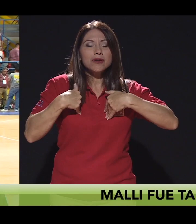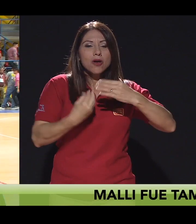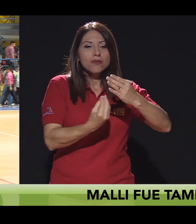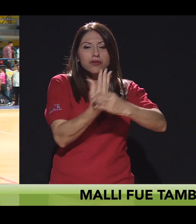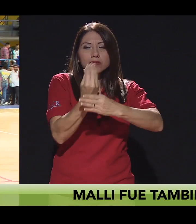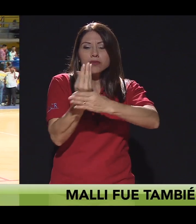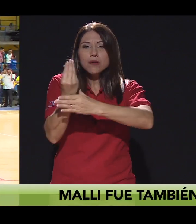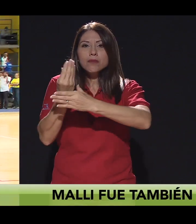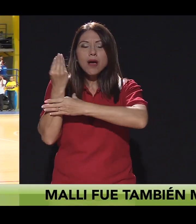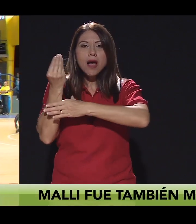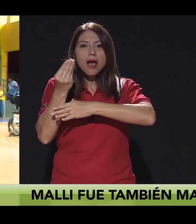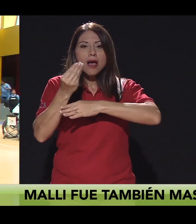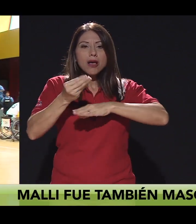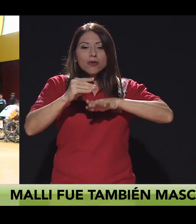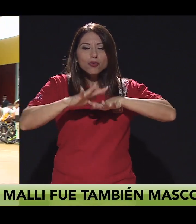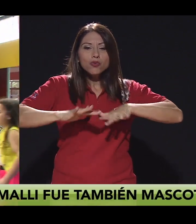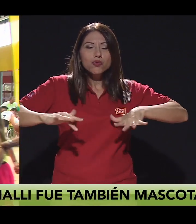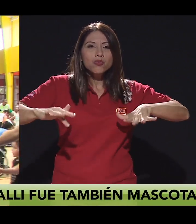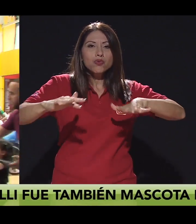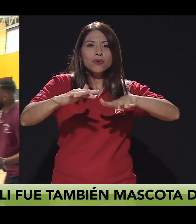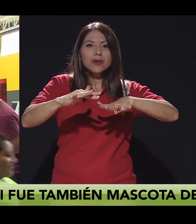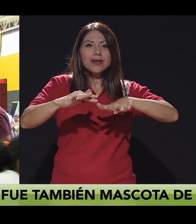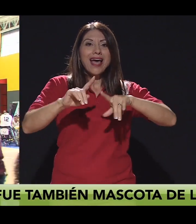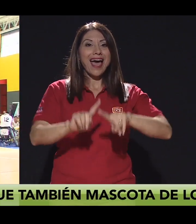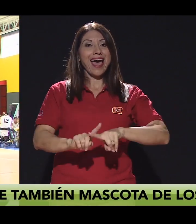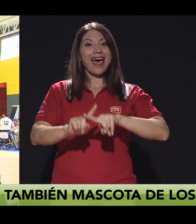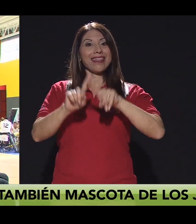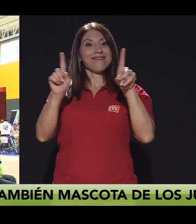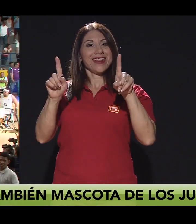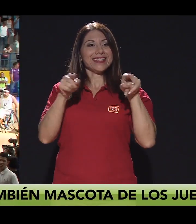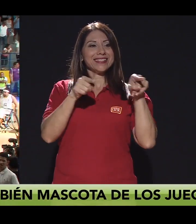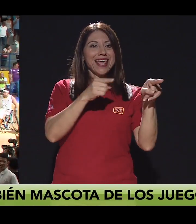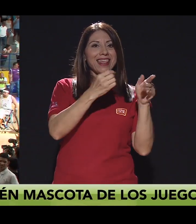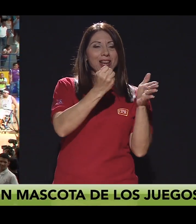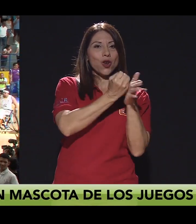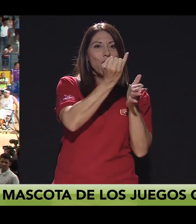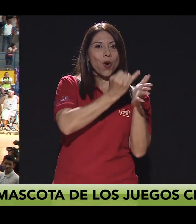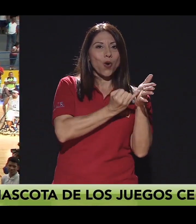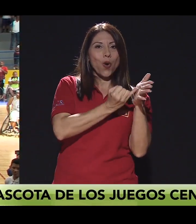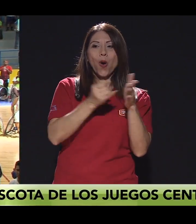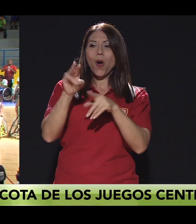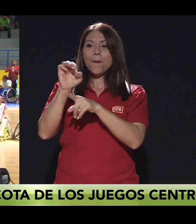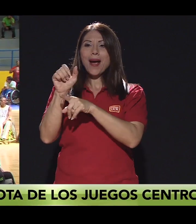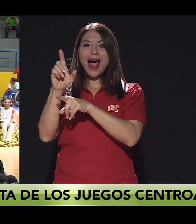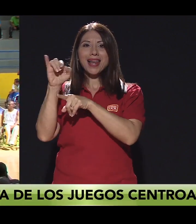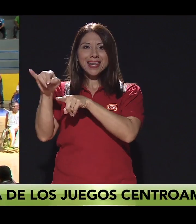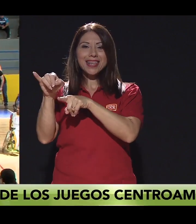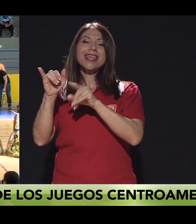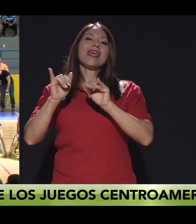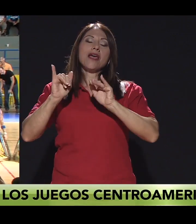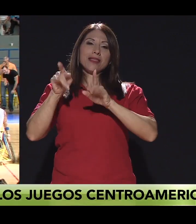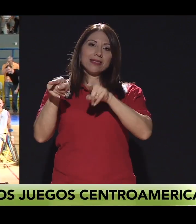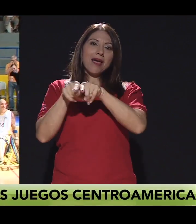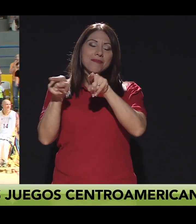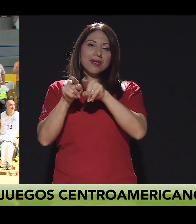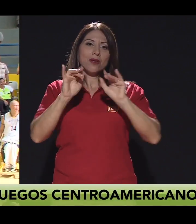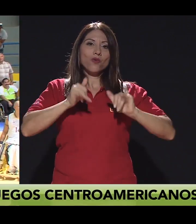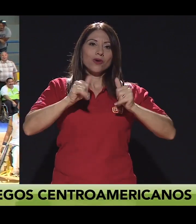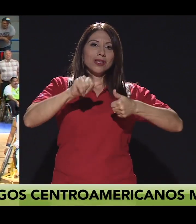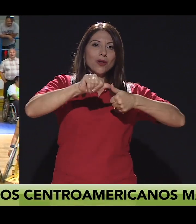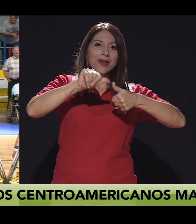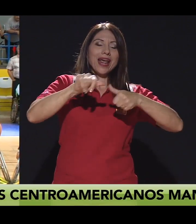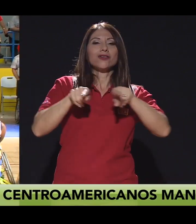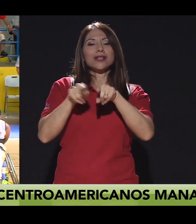volcánica nicaragüense. A diferencia del logo, Mali fue la mascota tanto de los Juegos Centroamericanos y Paracentroamericanos.